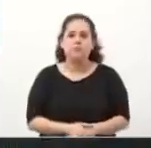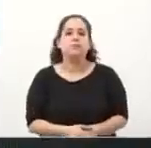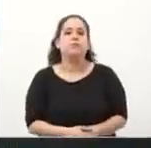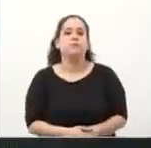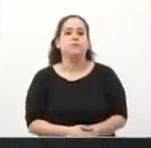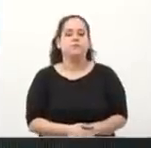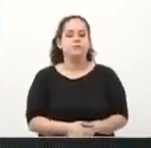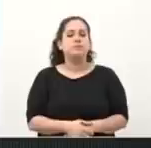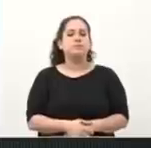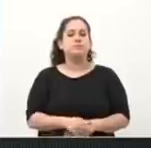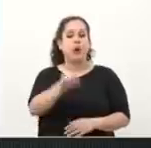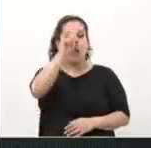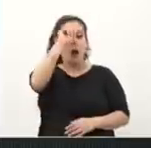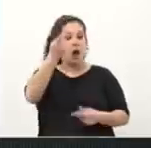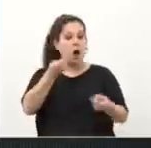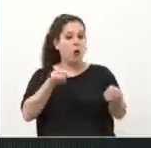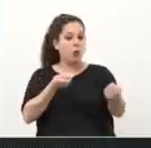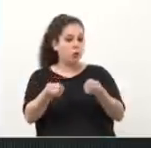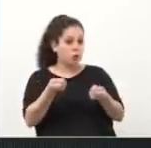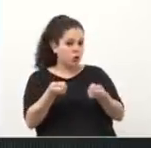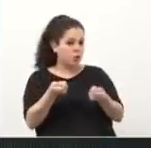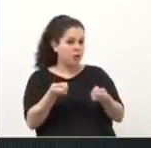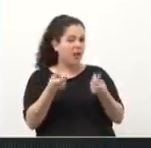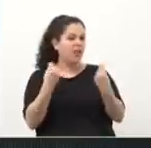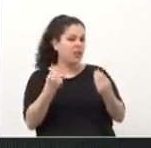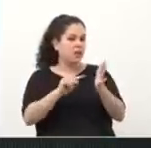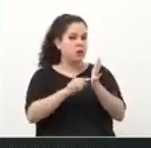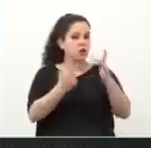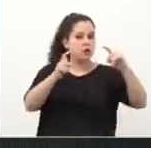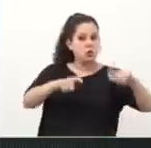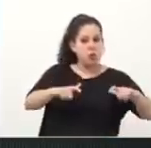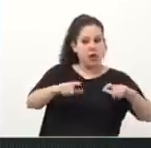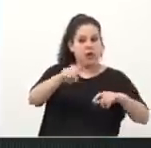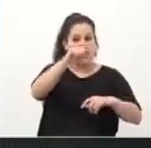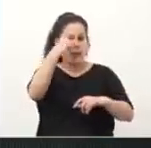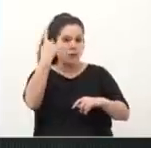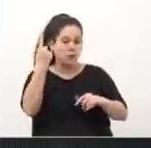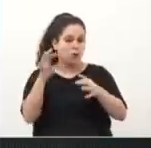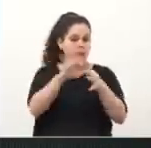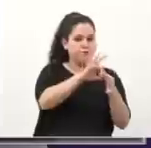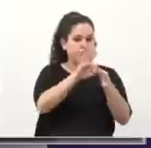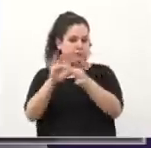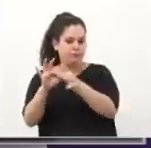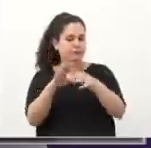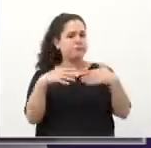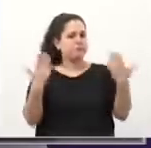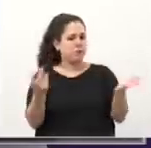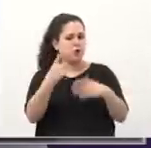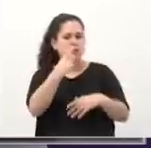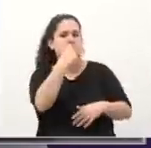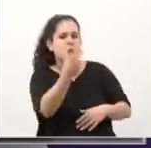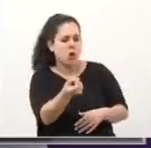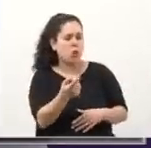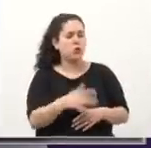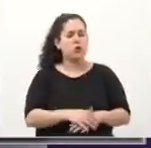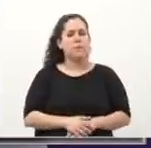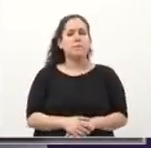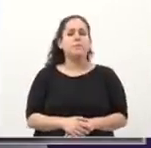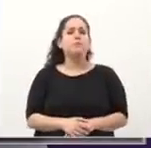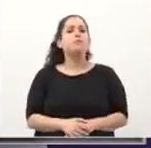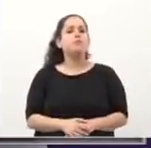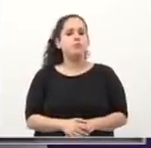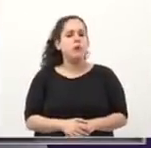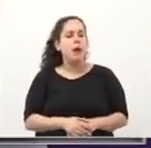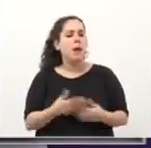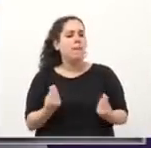Recordemos, la autonomía tiene que ver con la relación entre la ciudad y la nación. Y ahí la pregunta, Horacio, tiene que ver con lo siguiente. Para